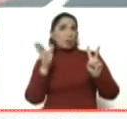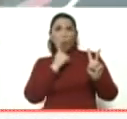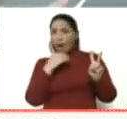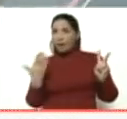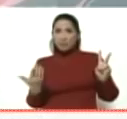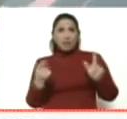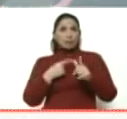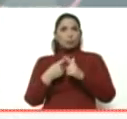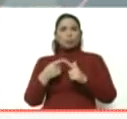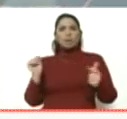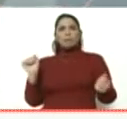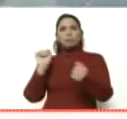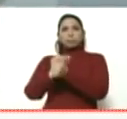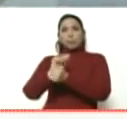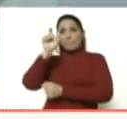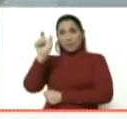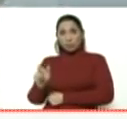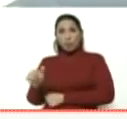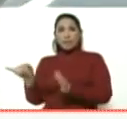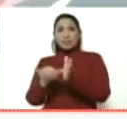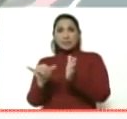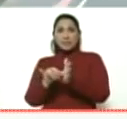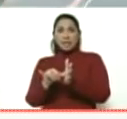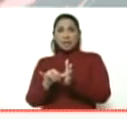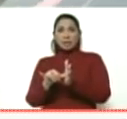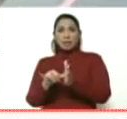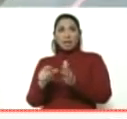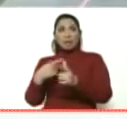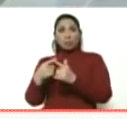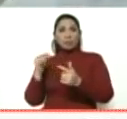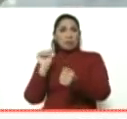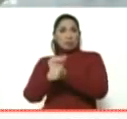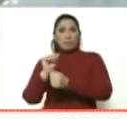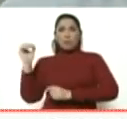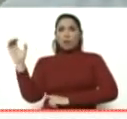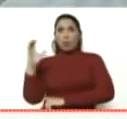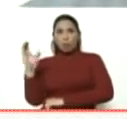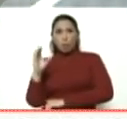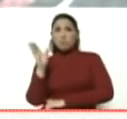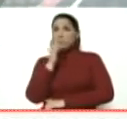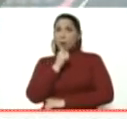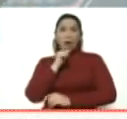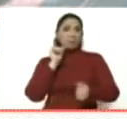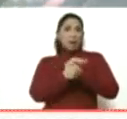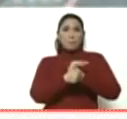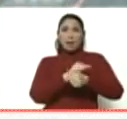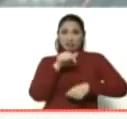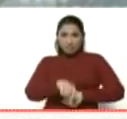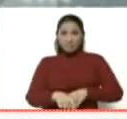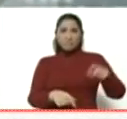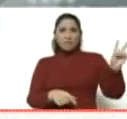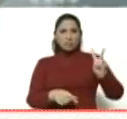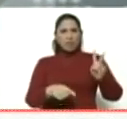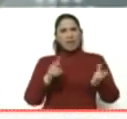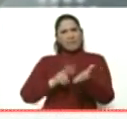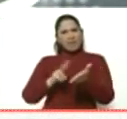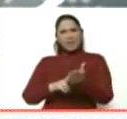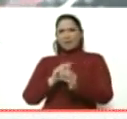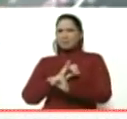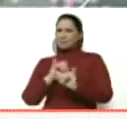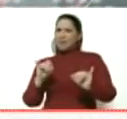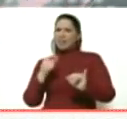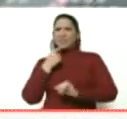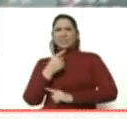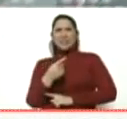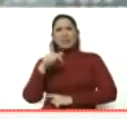fíjense que cuando atrapan a una persona cercana, a uno de ellos la atrapan en Colombia, no la atrapan en Venezuela. Entonces, de verdad que ya la tesis de estar